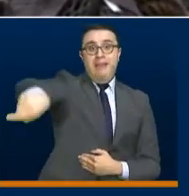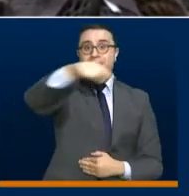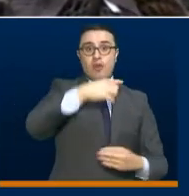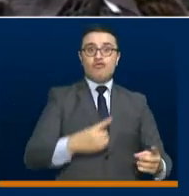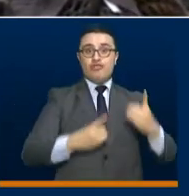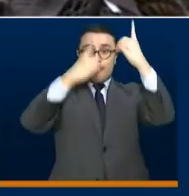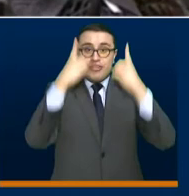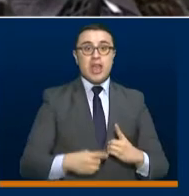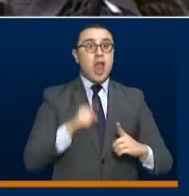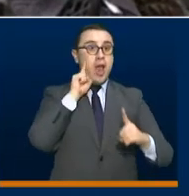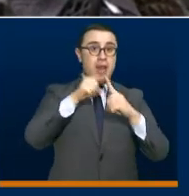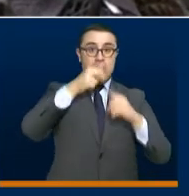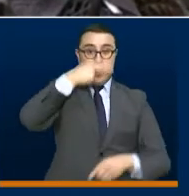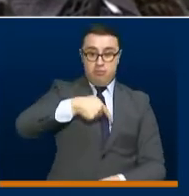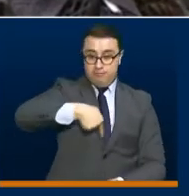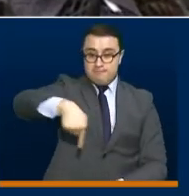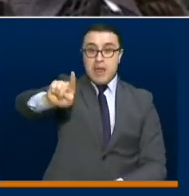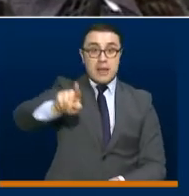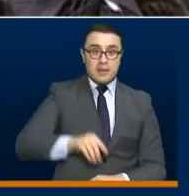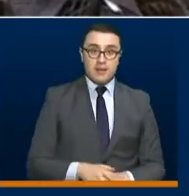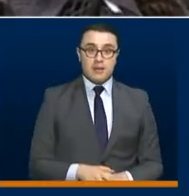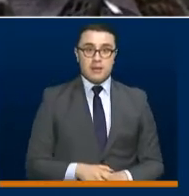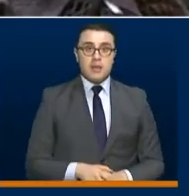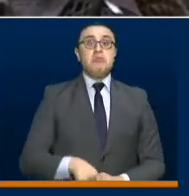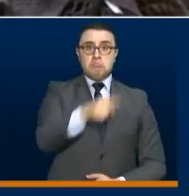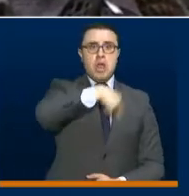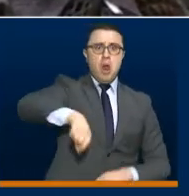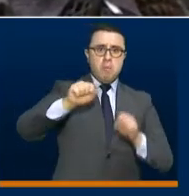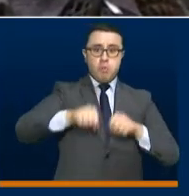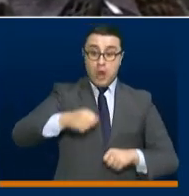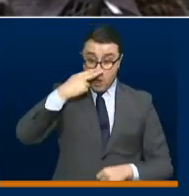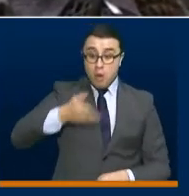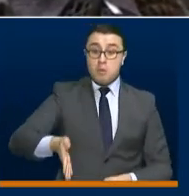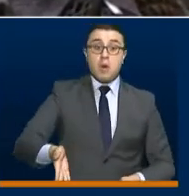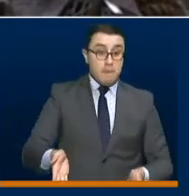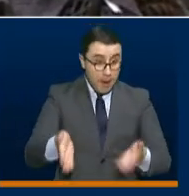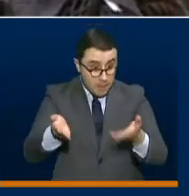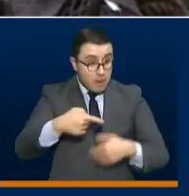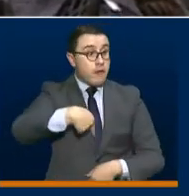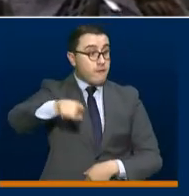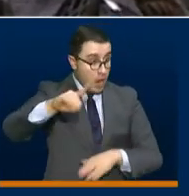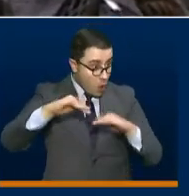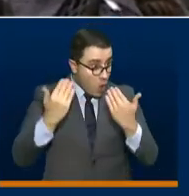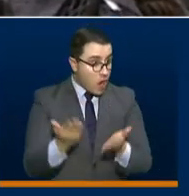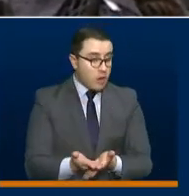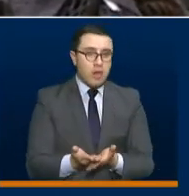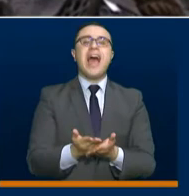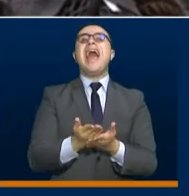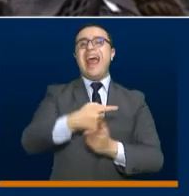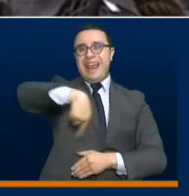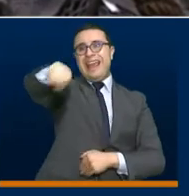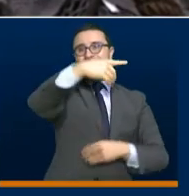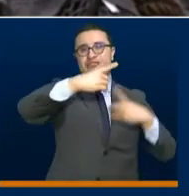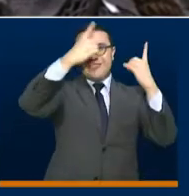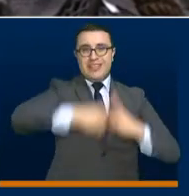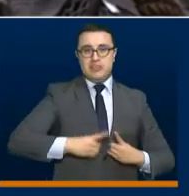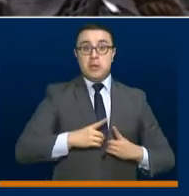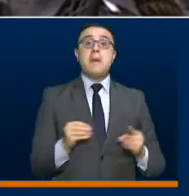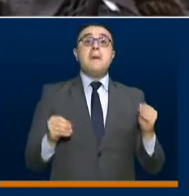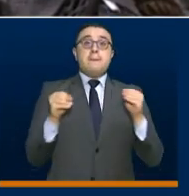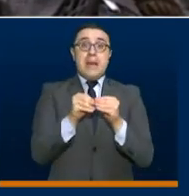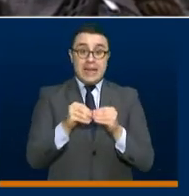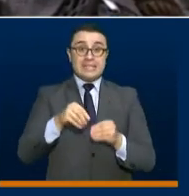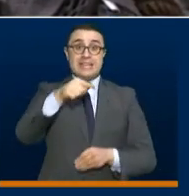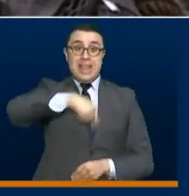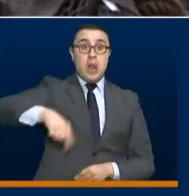decisión, los que pueden decirle a los hijos, bueno, vayan al colegio. Pero hemos visto, además, que hay mucho entusiasmo por